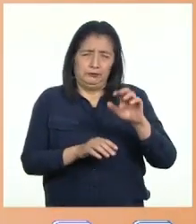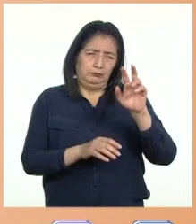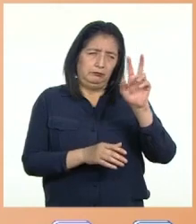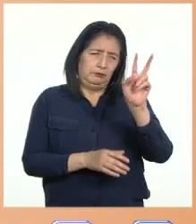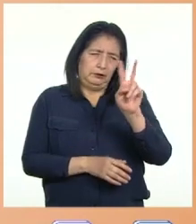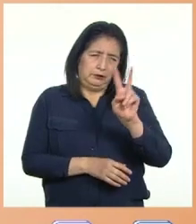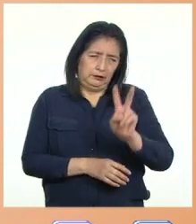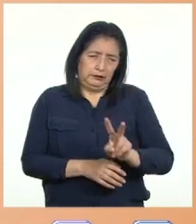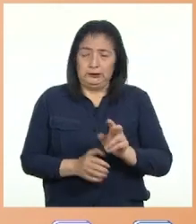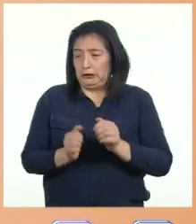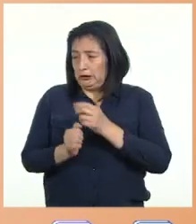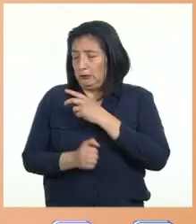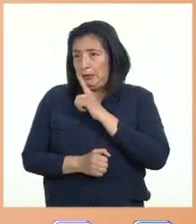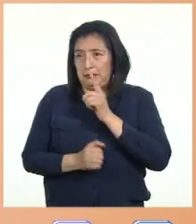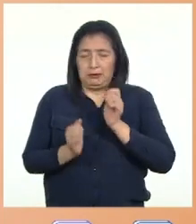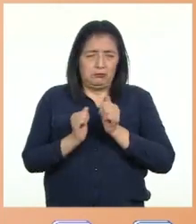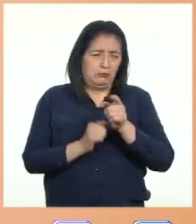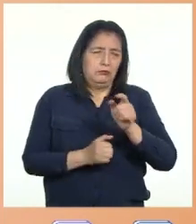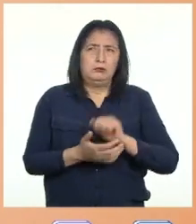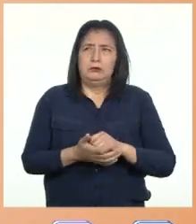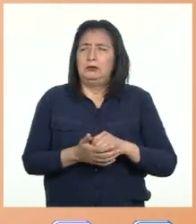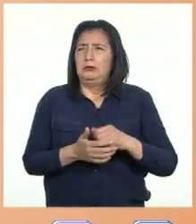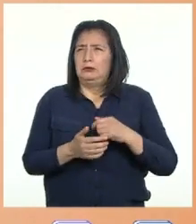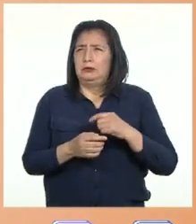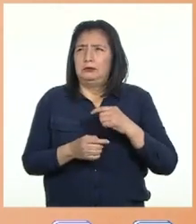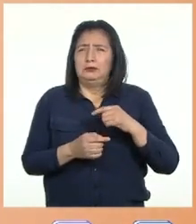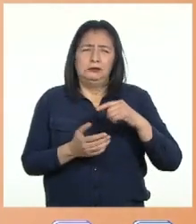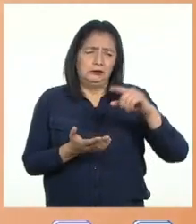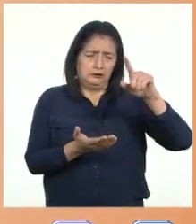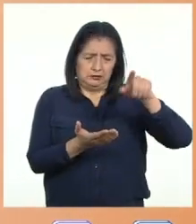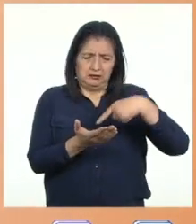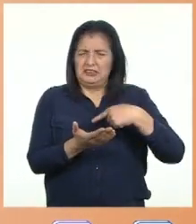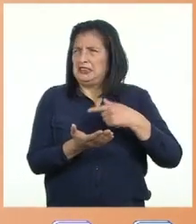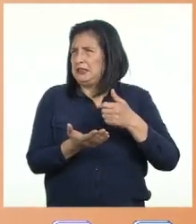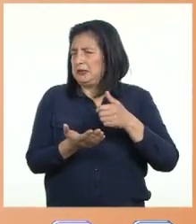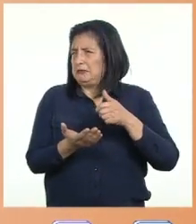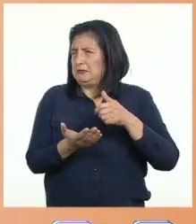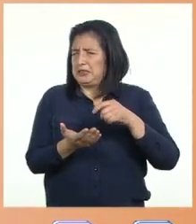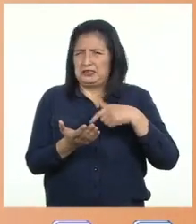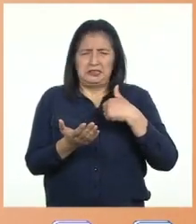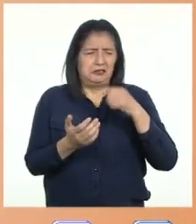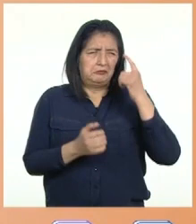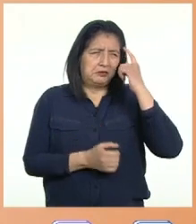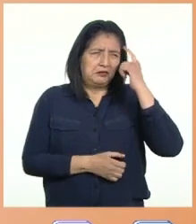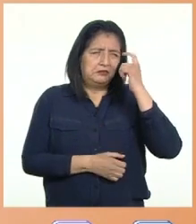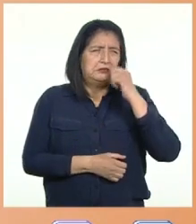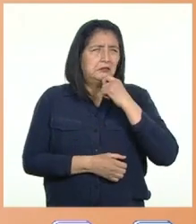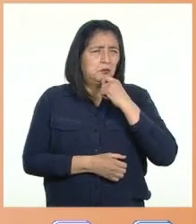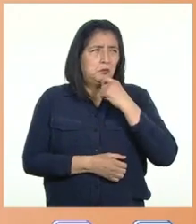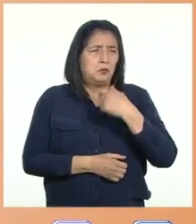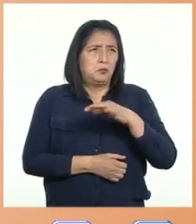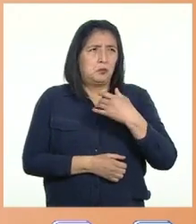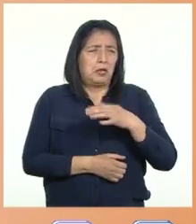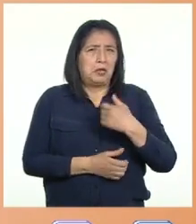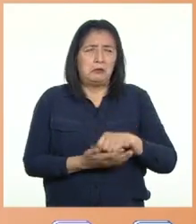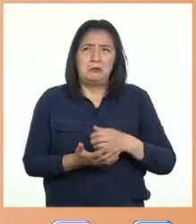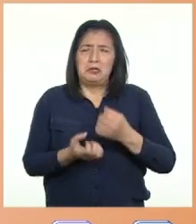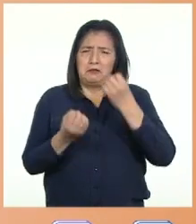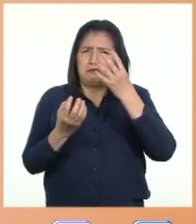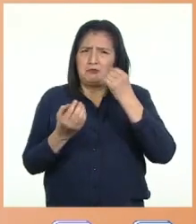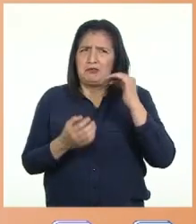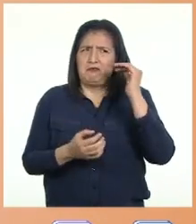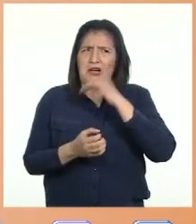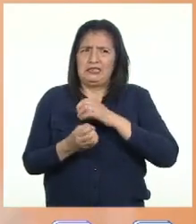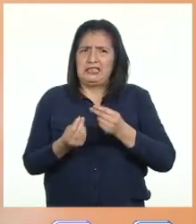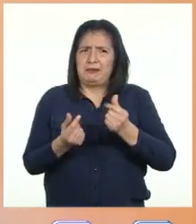texto con mi papá y viendo el mensaje que recibió mi hermana Me quedé pensando en lo rápido que puede ser difundir la información